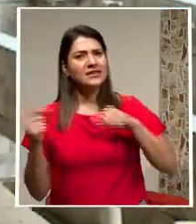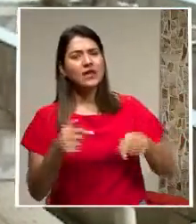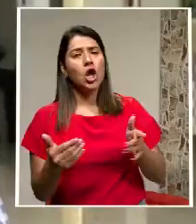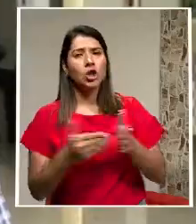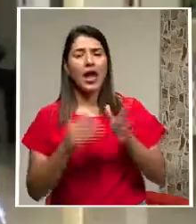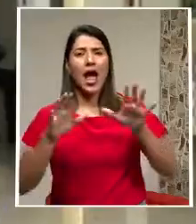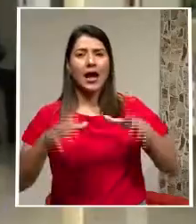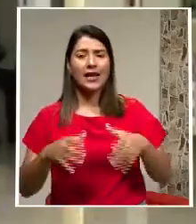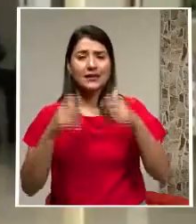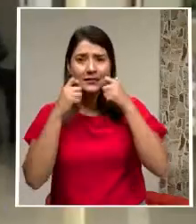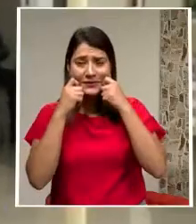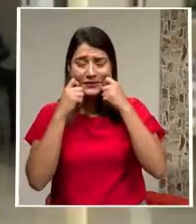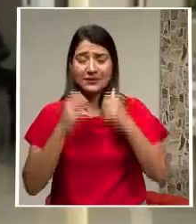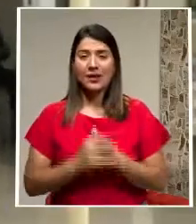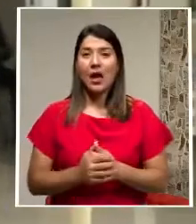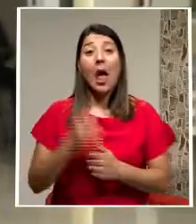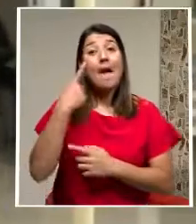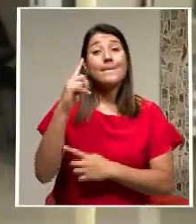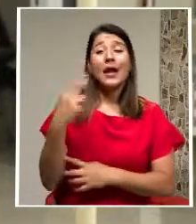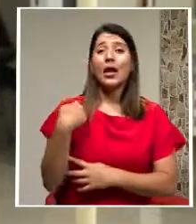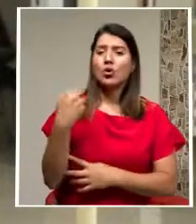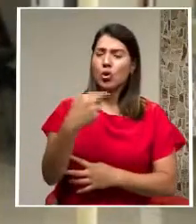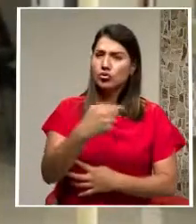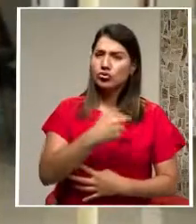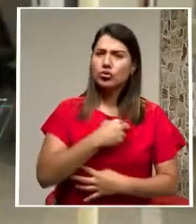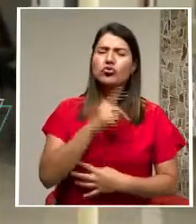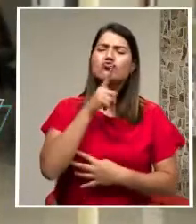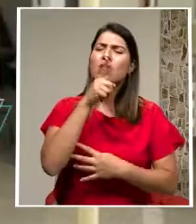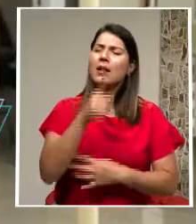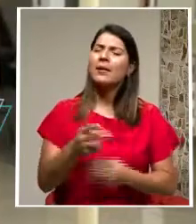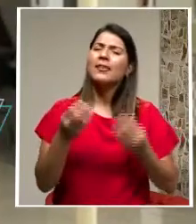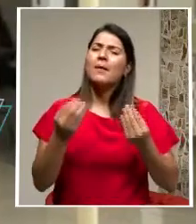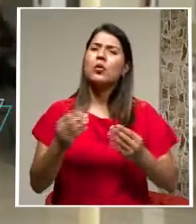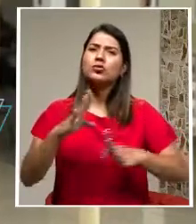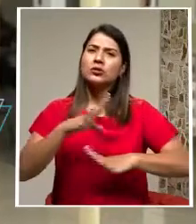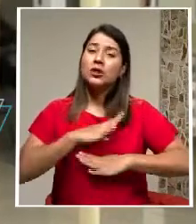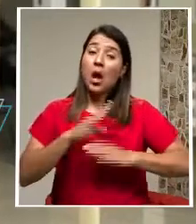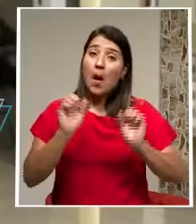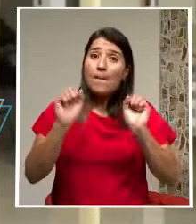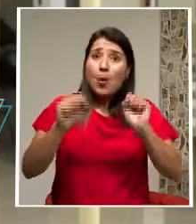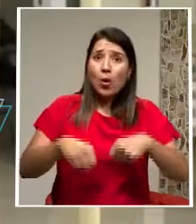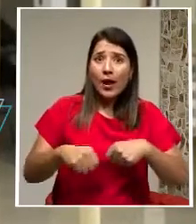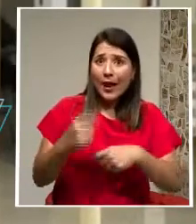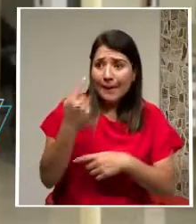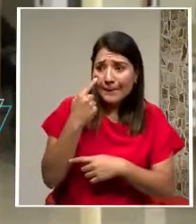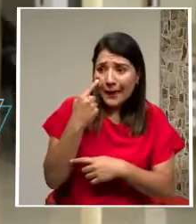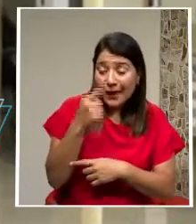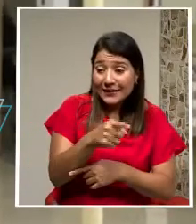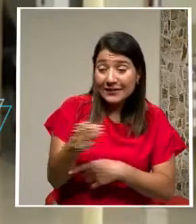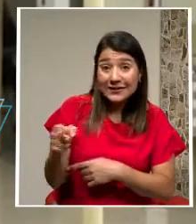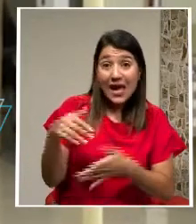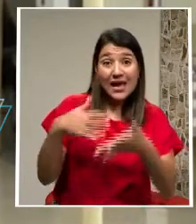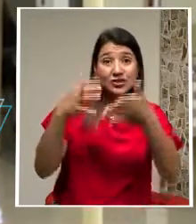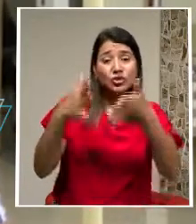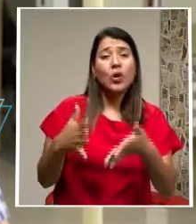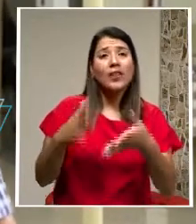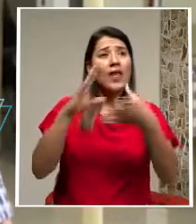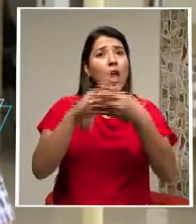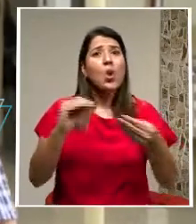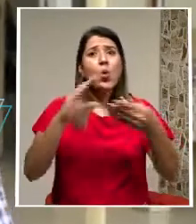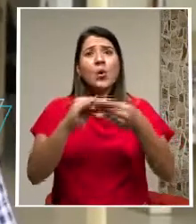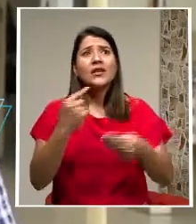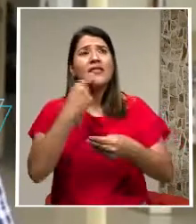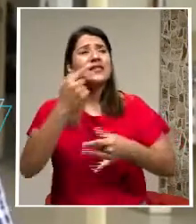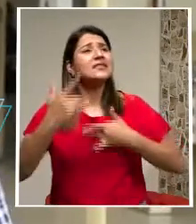educativo Para nosotros Es profundamente Gratificante Escuchar De testimonios De los estudiantes Que se